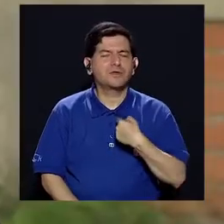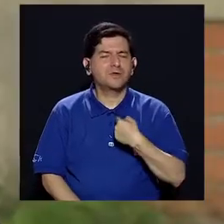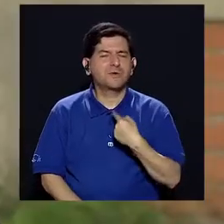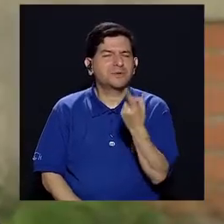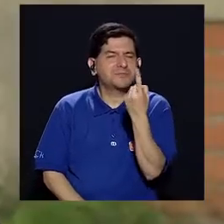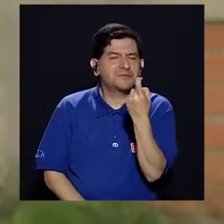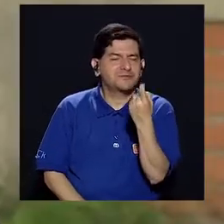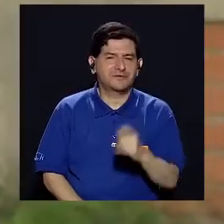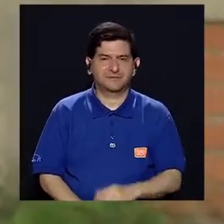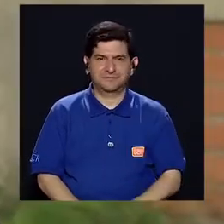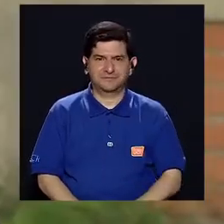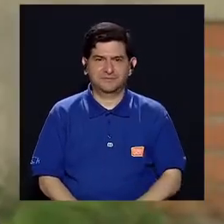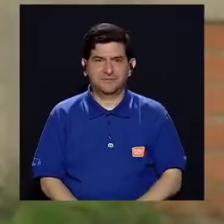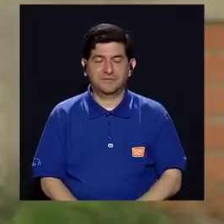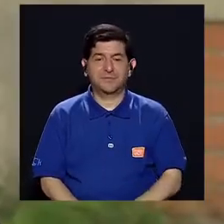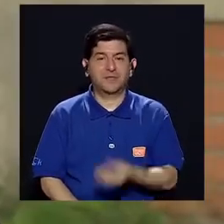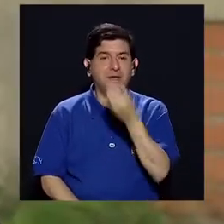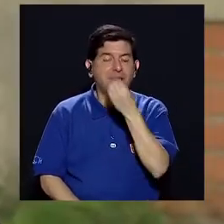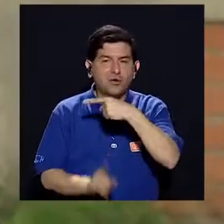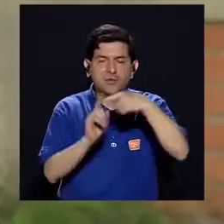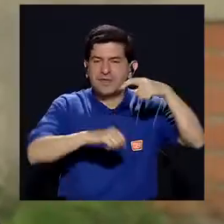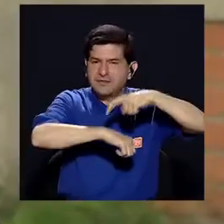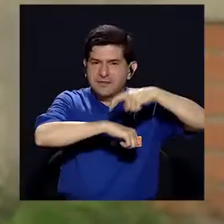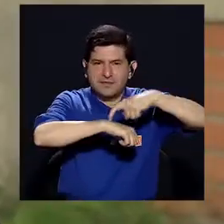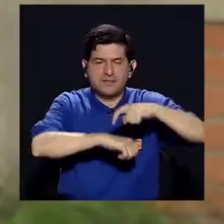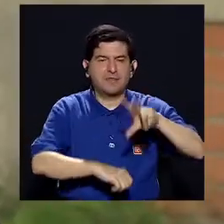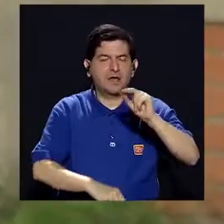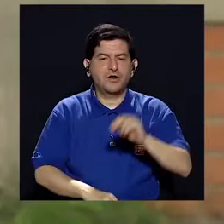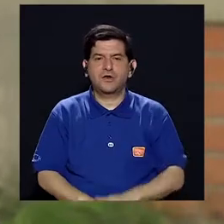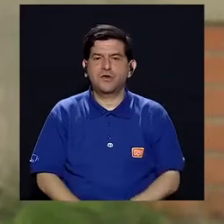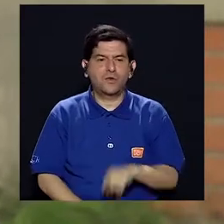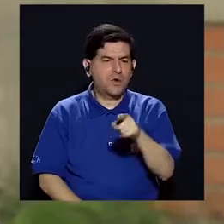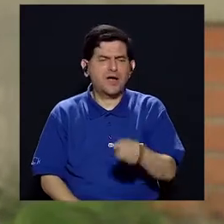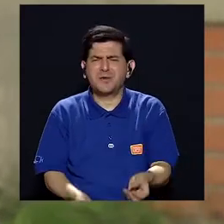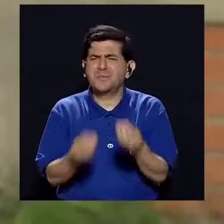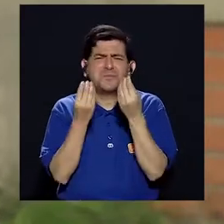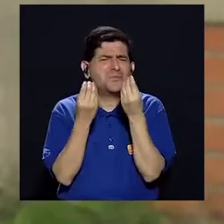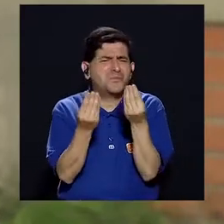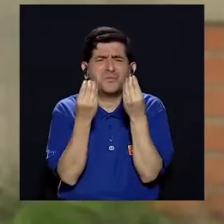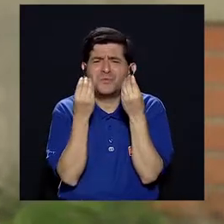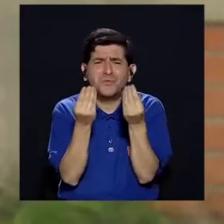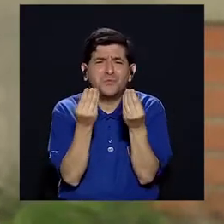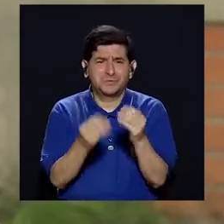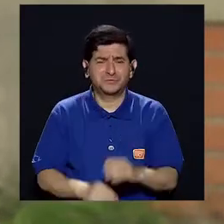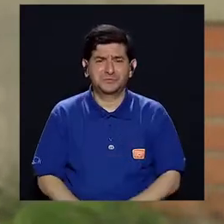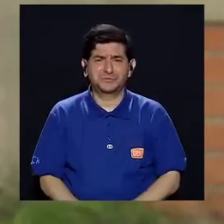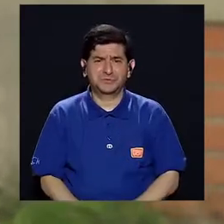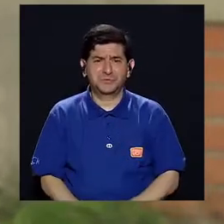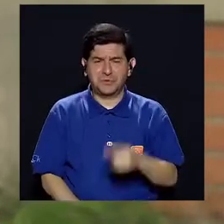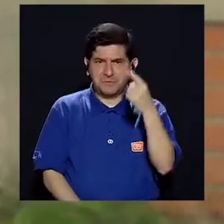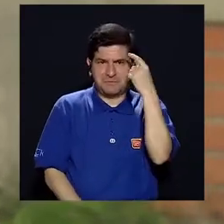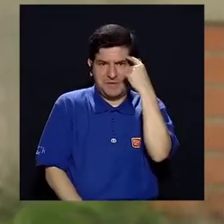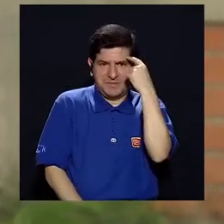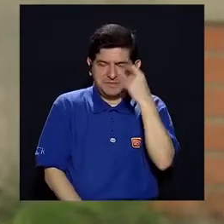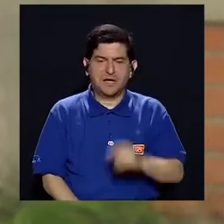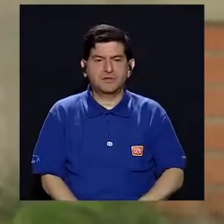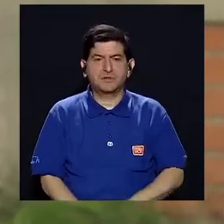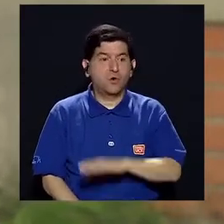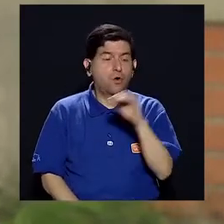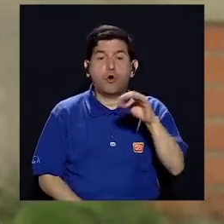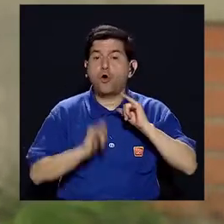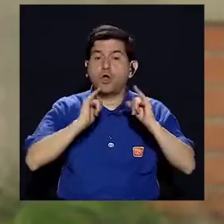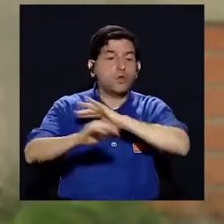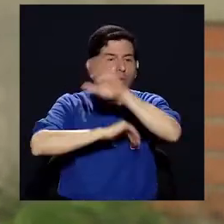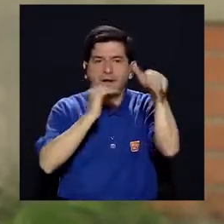ahí de lo que usted dijo y es que efectivamente la merienda no es una cantidad pesada o una cantidad estándar